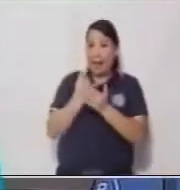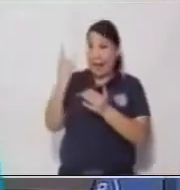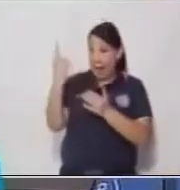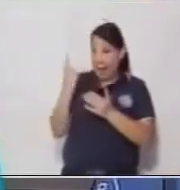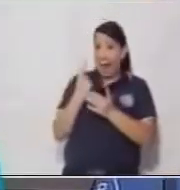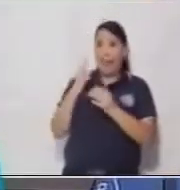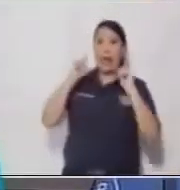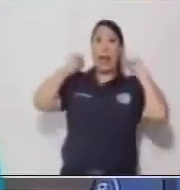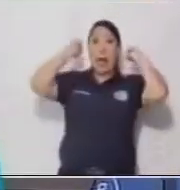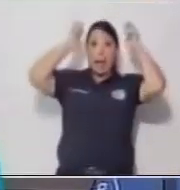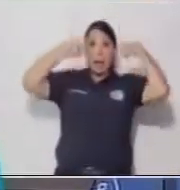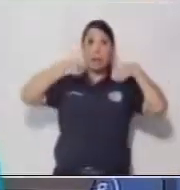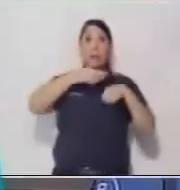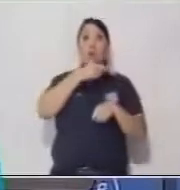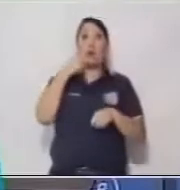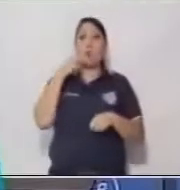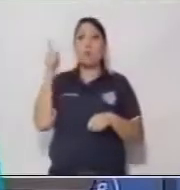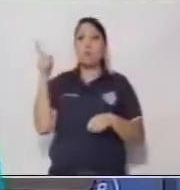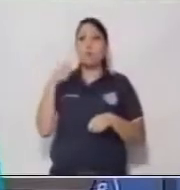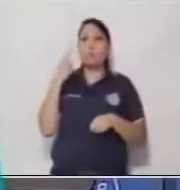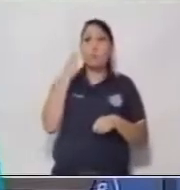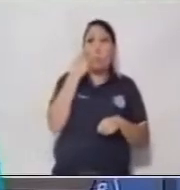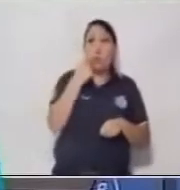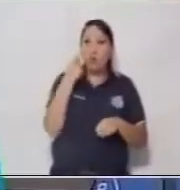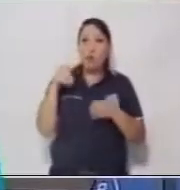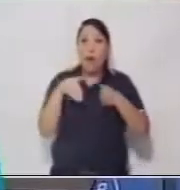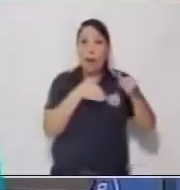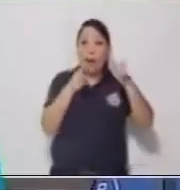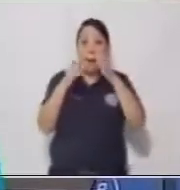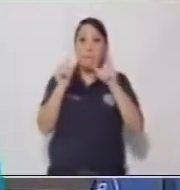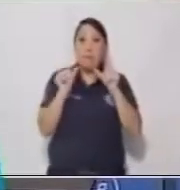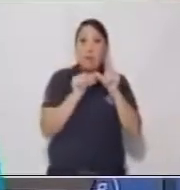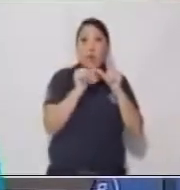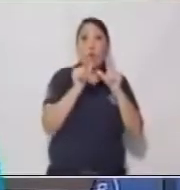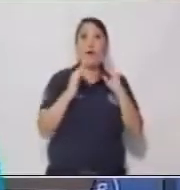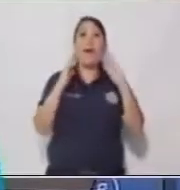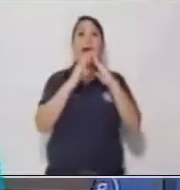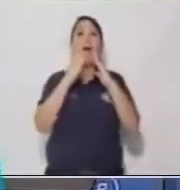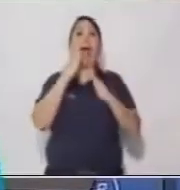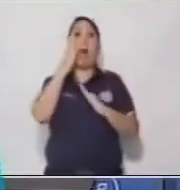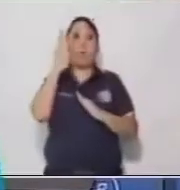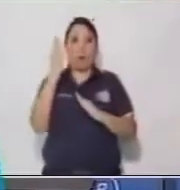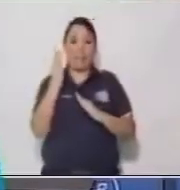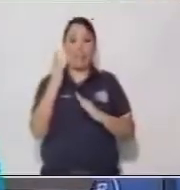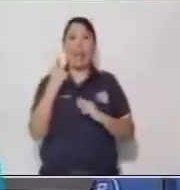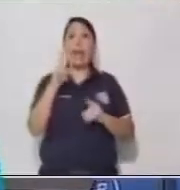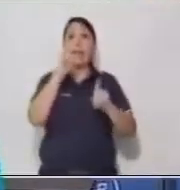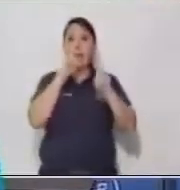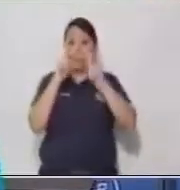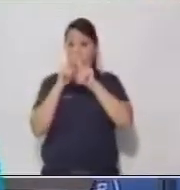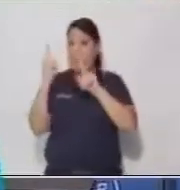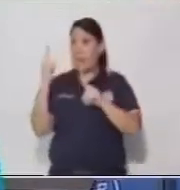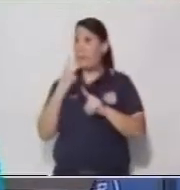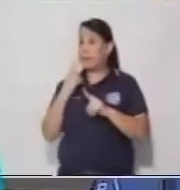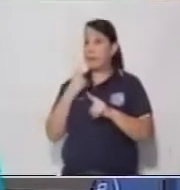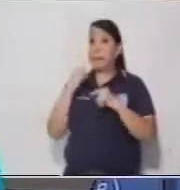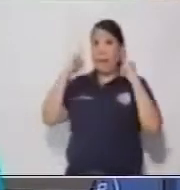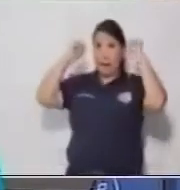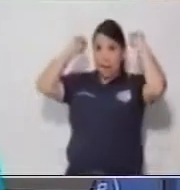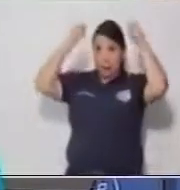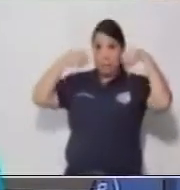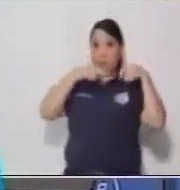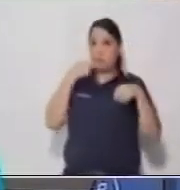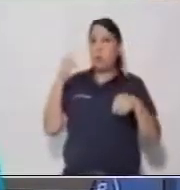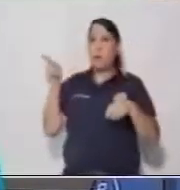Roja, que buscaba el camino más corto a la casa de su abuelita. Por supuesto que le dijimos que mejor